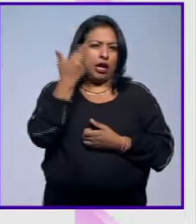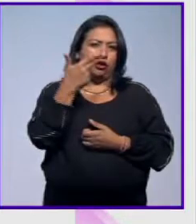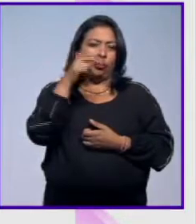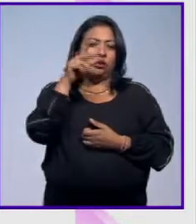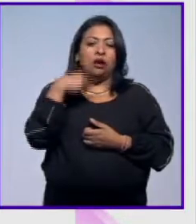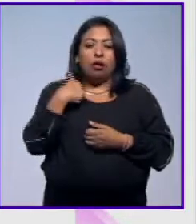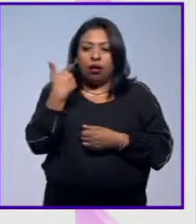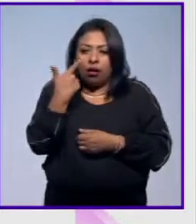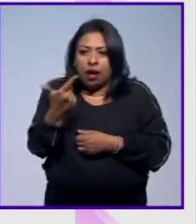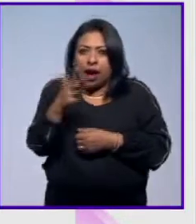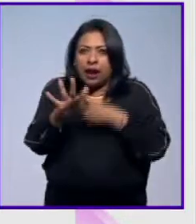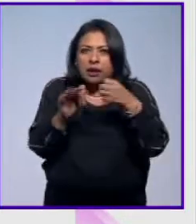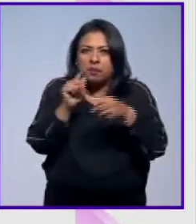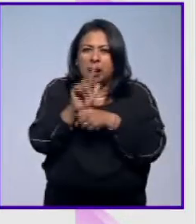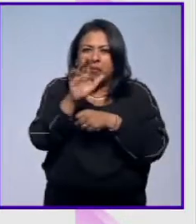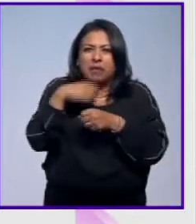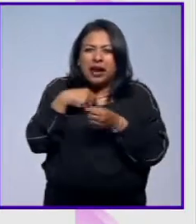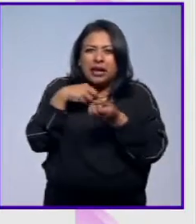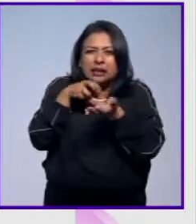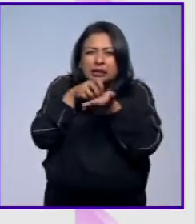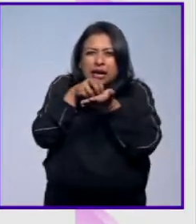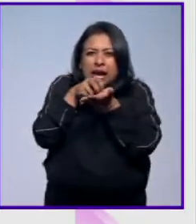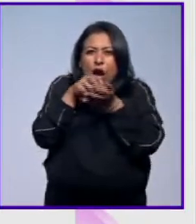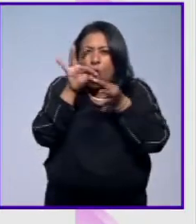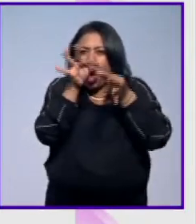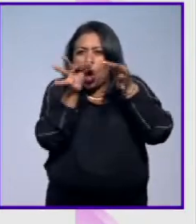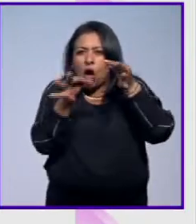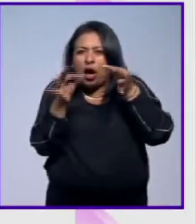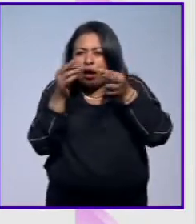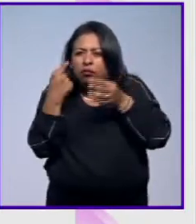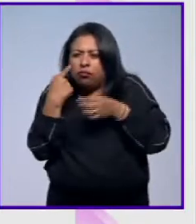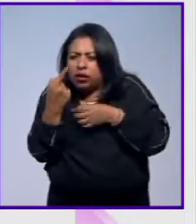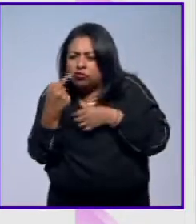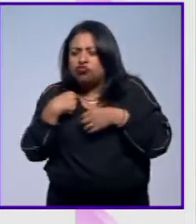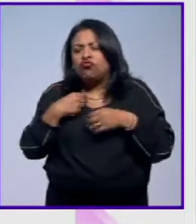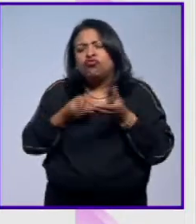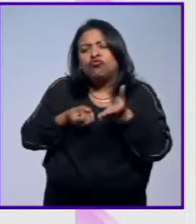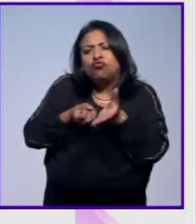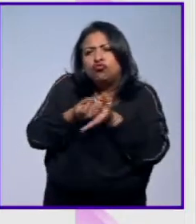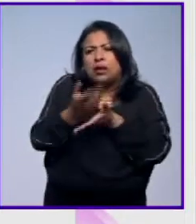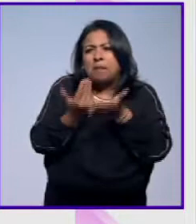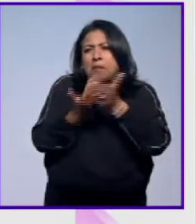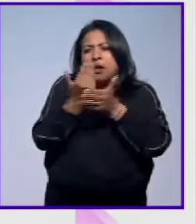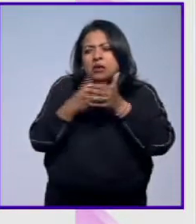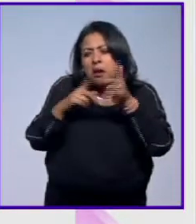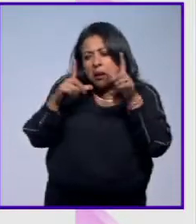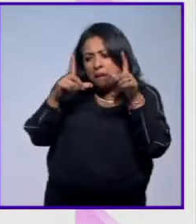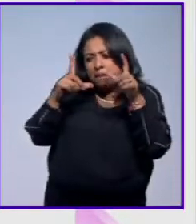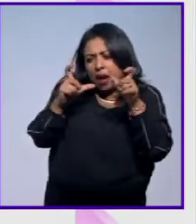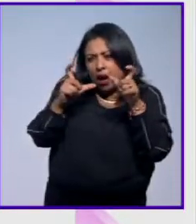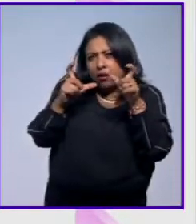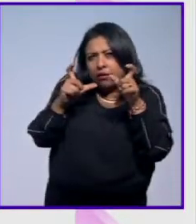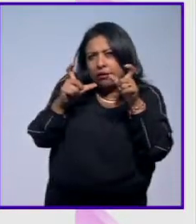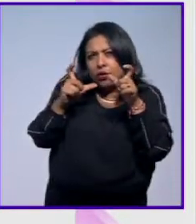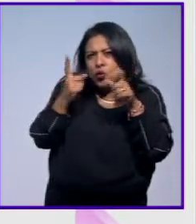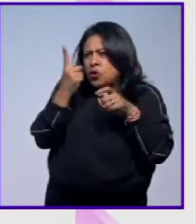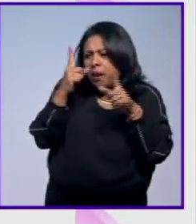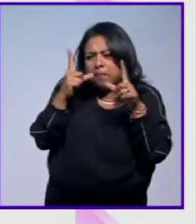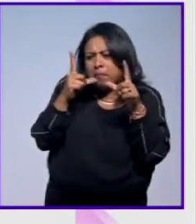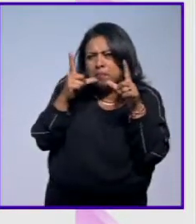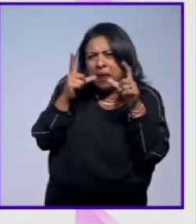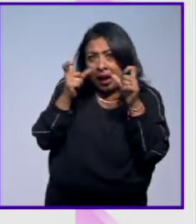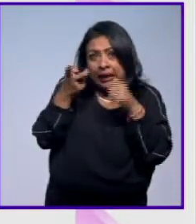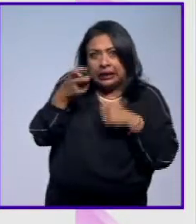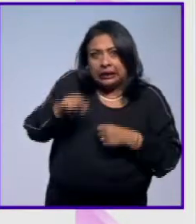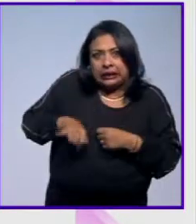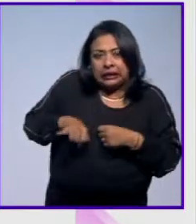un animalito que es como un insecto hoja en una planta cerca de mi casa. Decido salir en la mañana, tomo la fotografía y solo tomo una que es